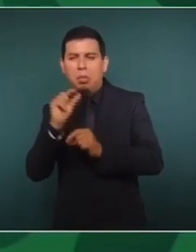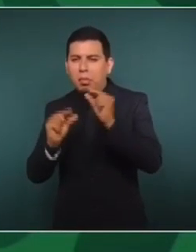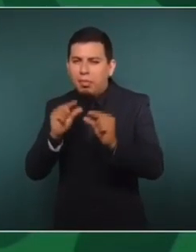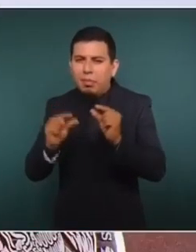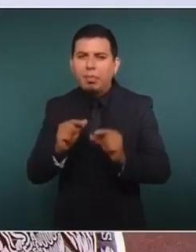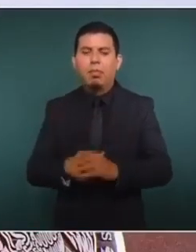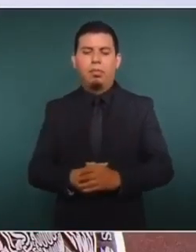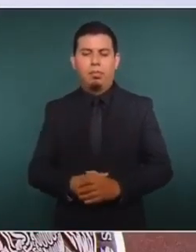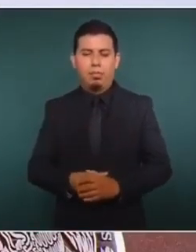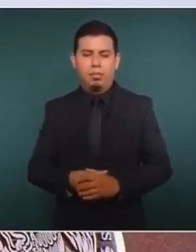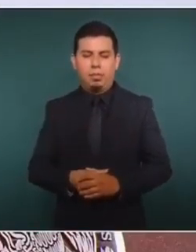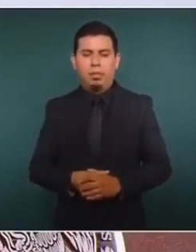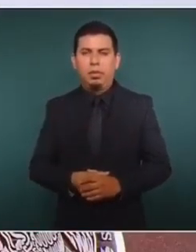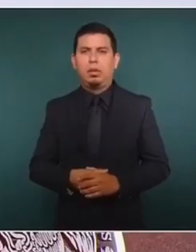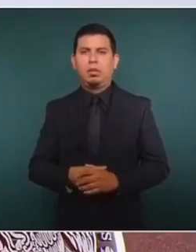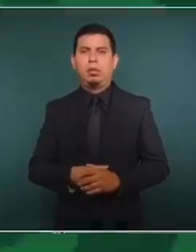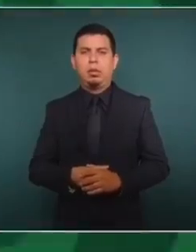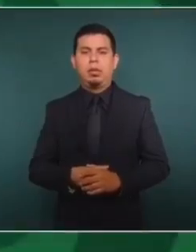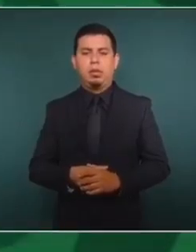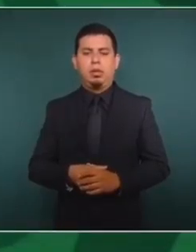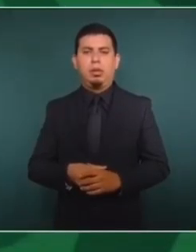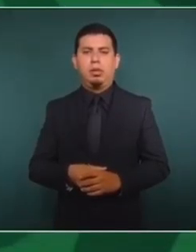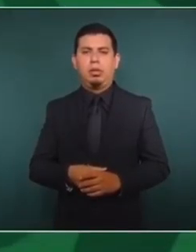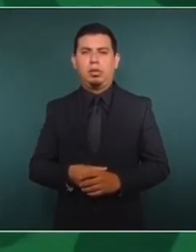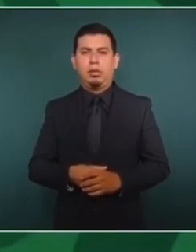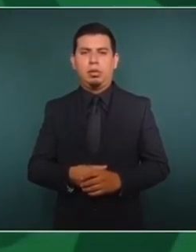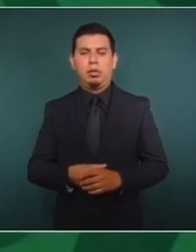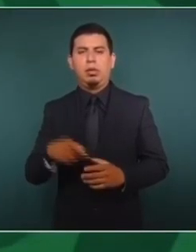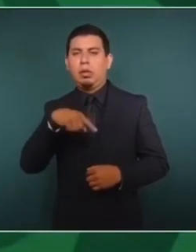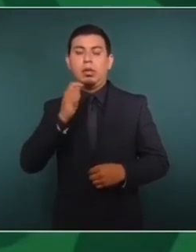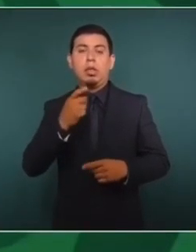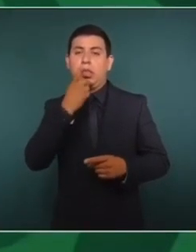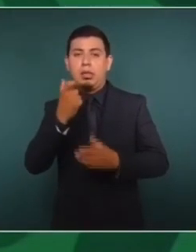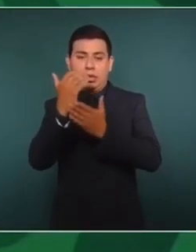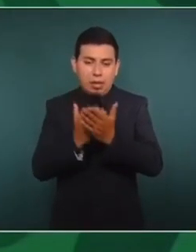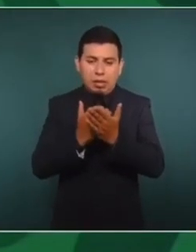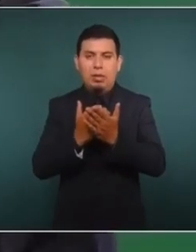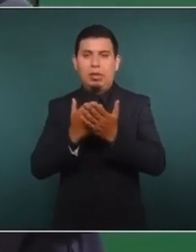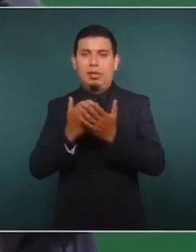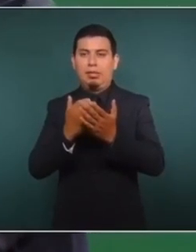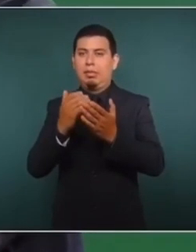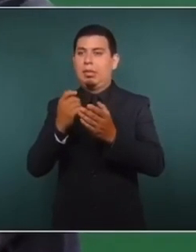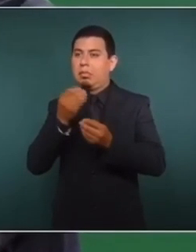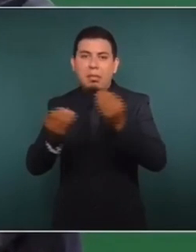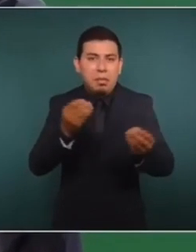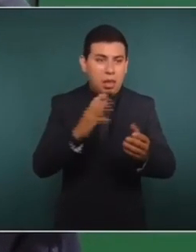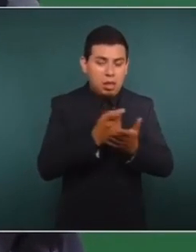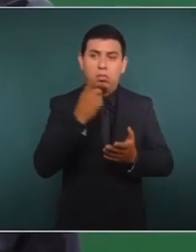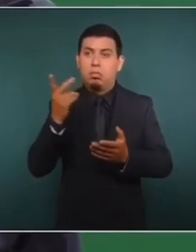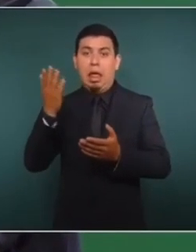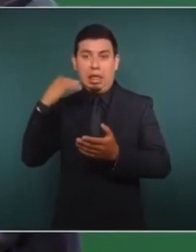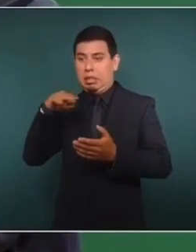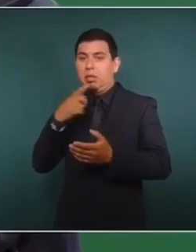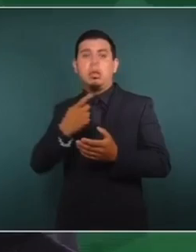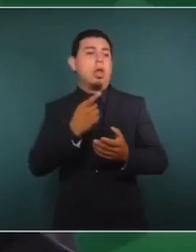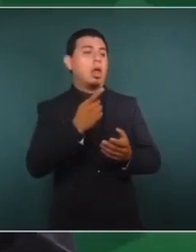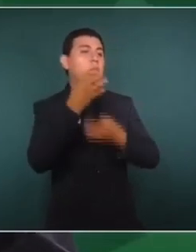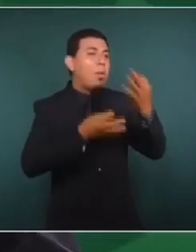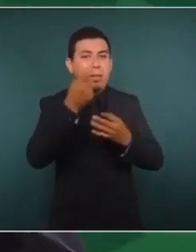gastos excesivos de campaña que rebasaban los topes legales. La decisión del INE en ese entonces